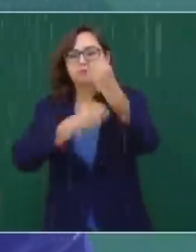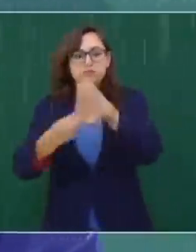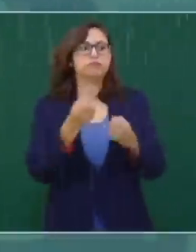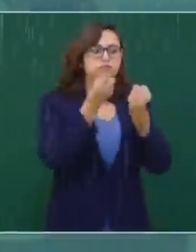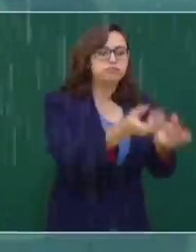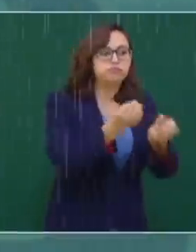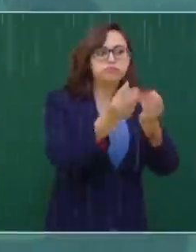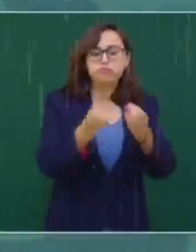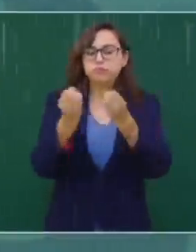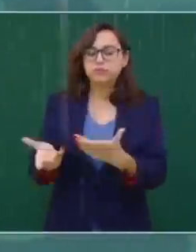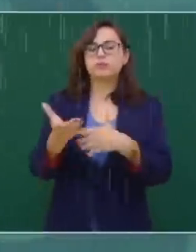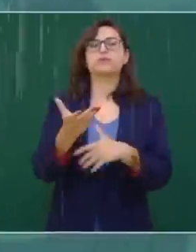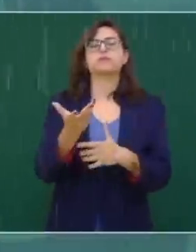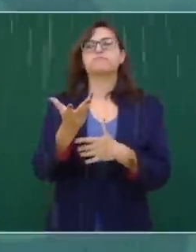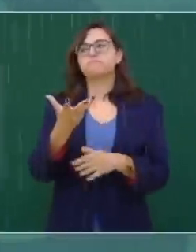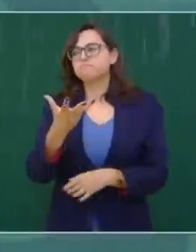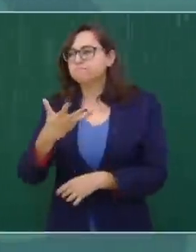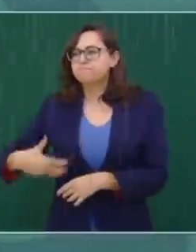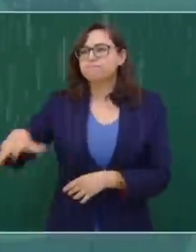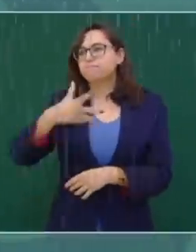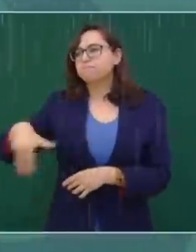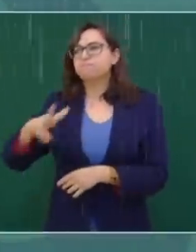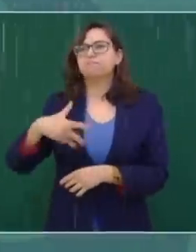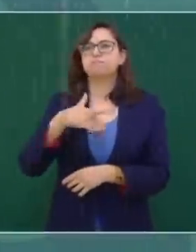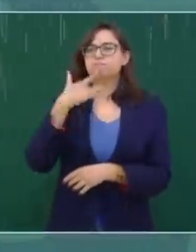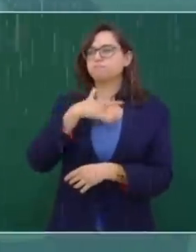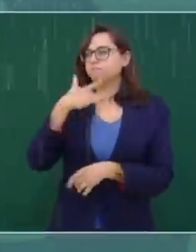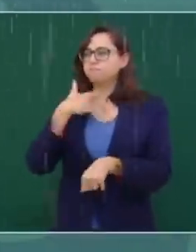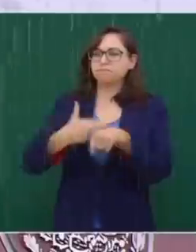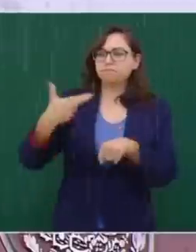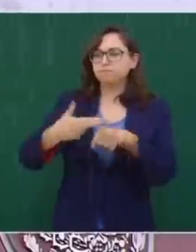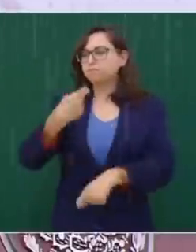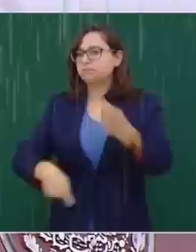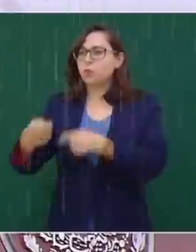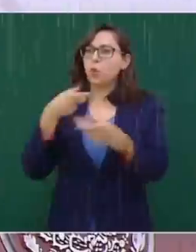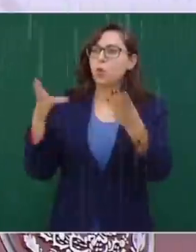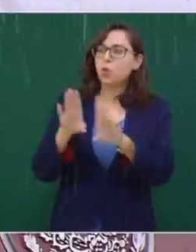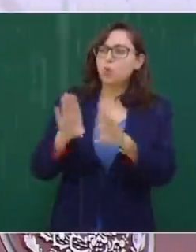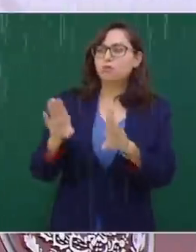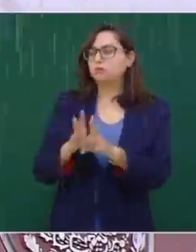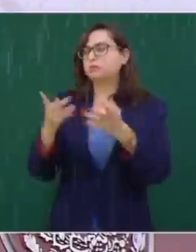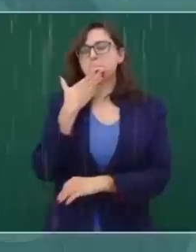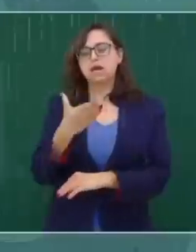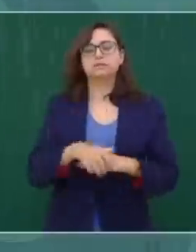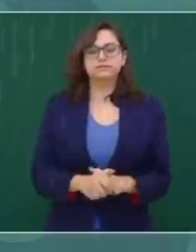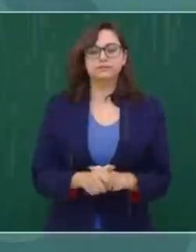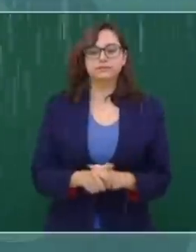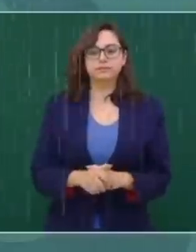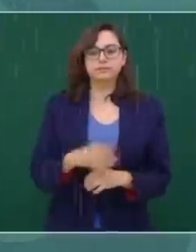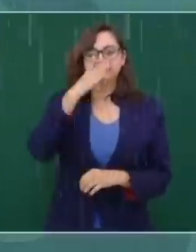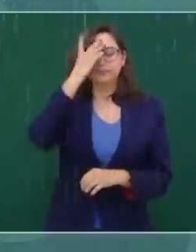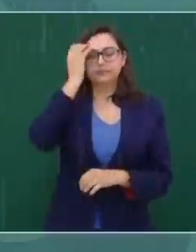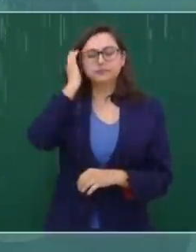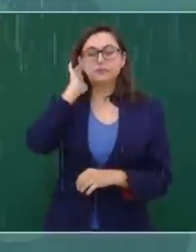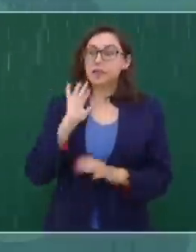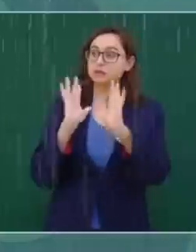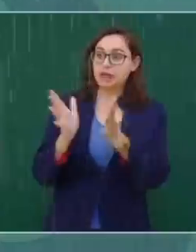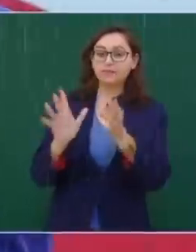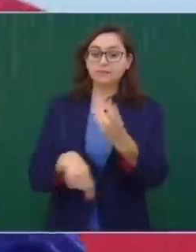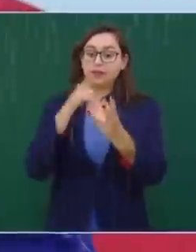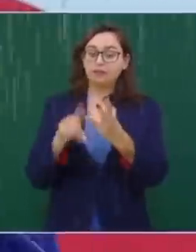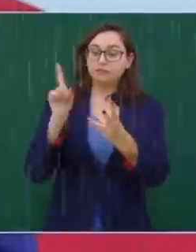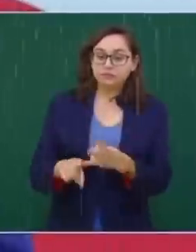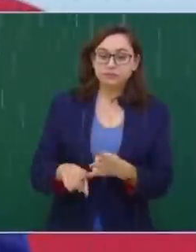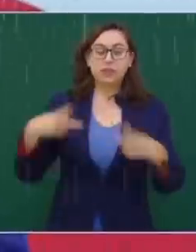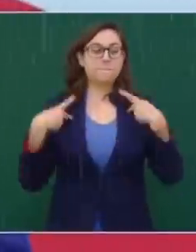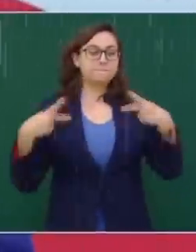de buscar que se vuelvan a restablecer las comunicaciones. Pasando eso, viene un